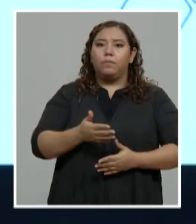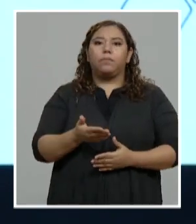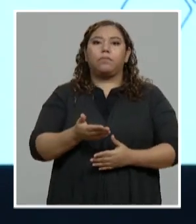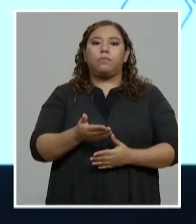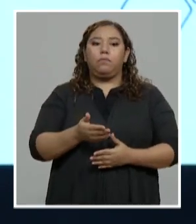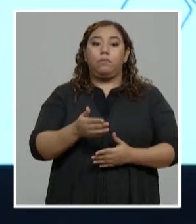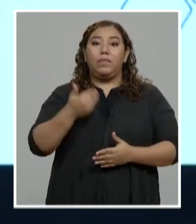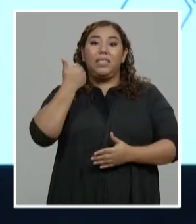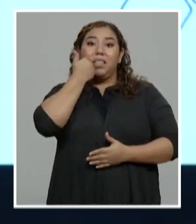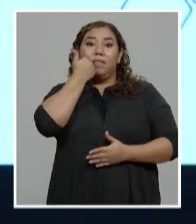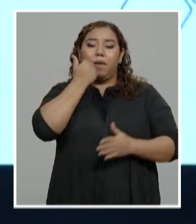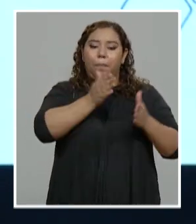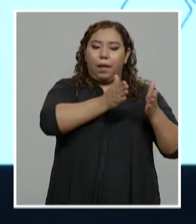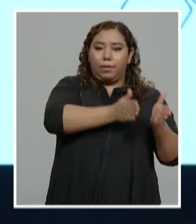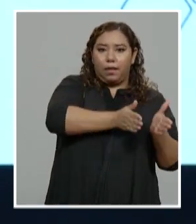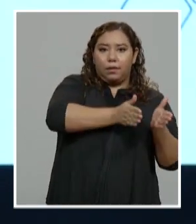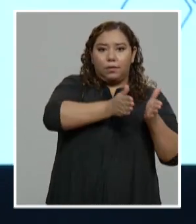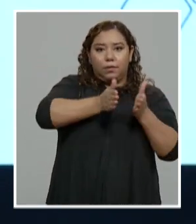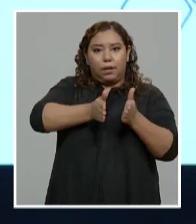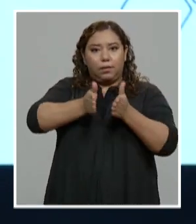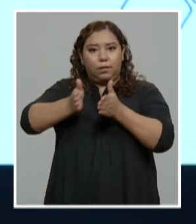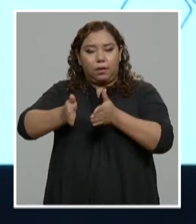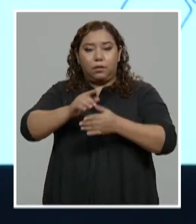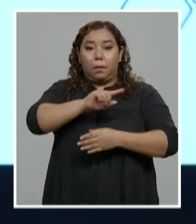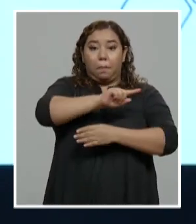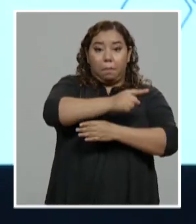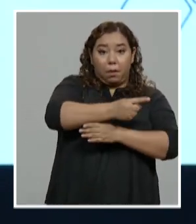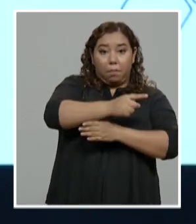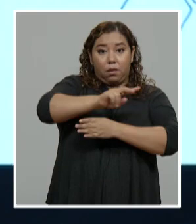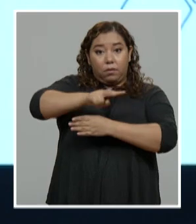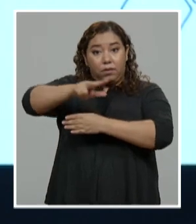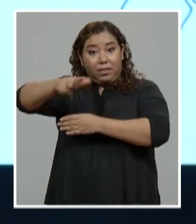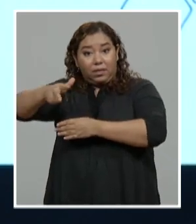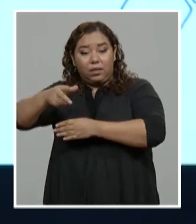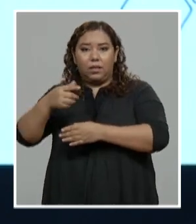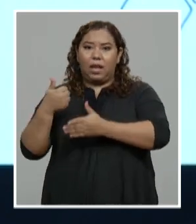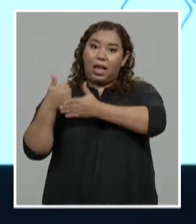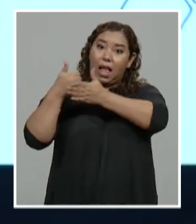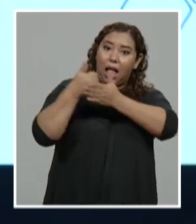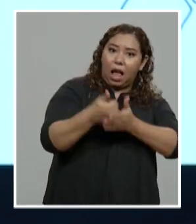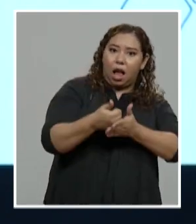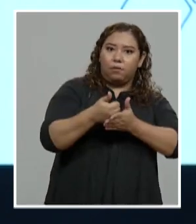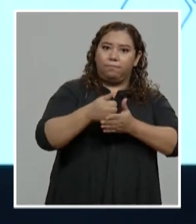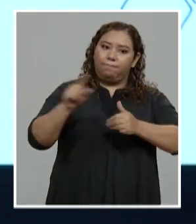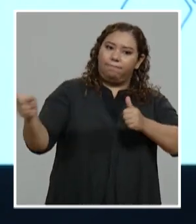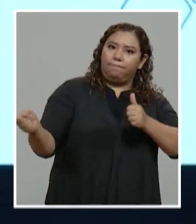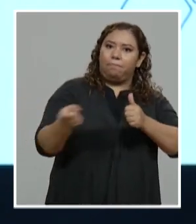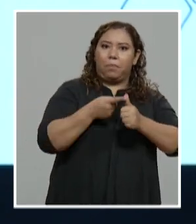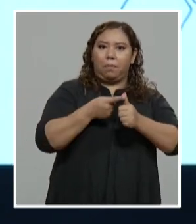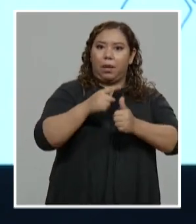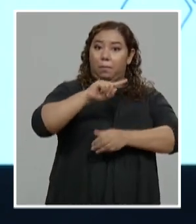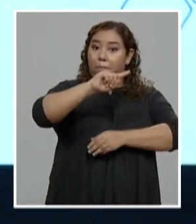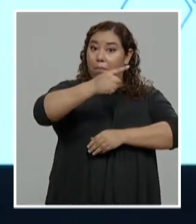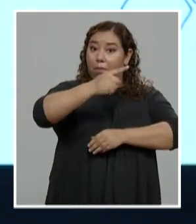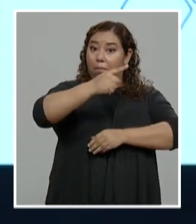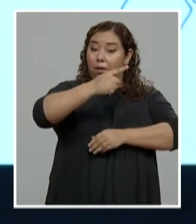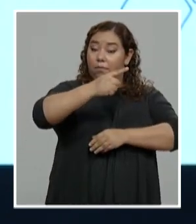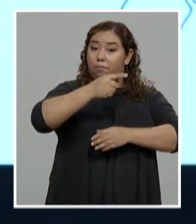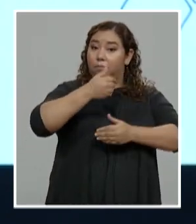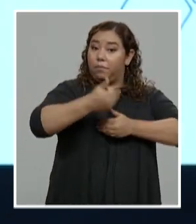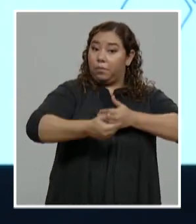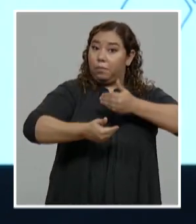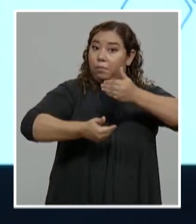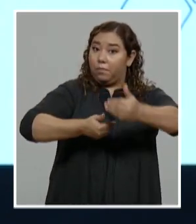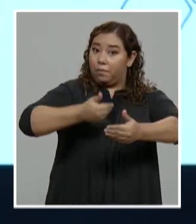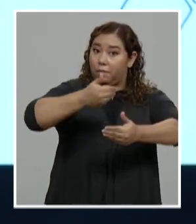en la enfermedad y una de las etapas donde más podemos ayudarle es en la primera etapa de la